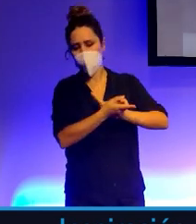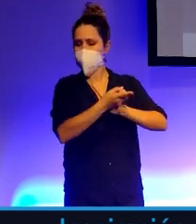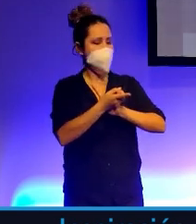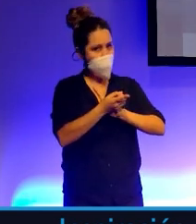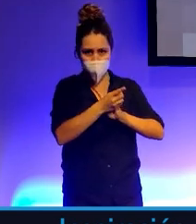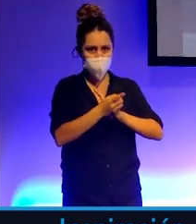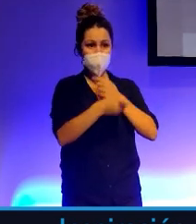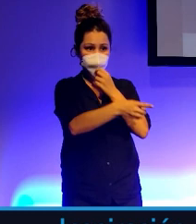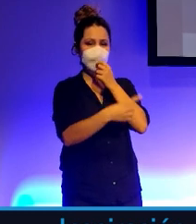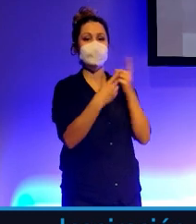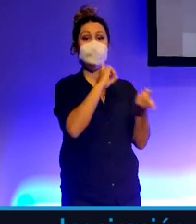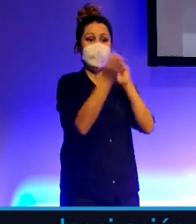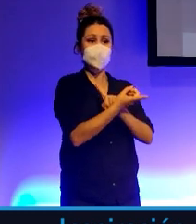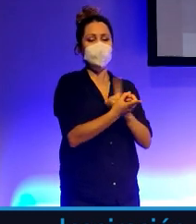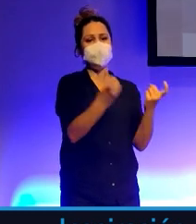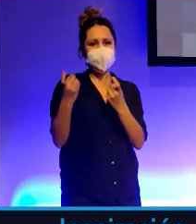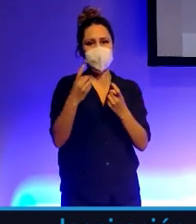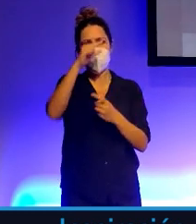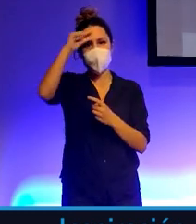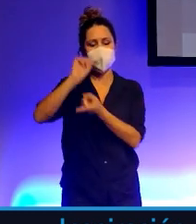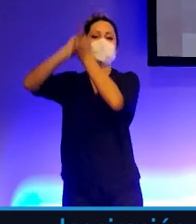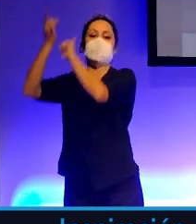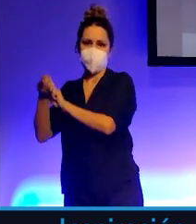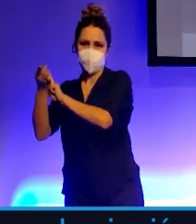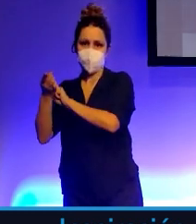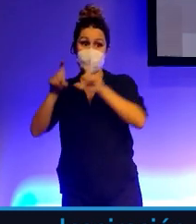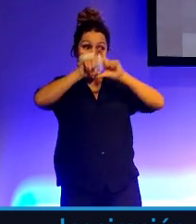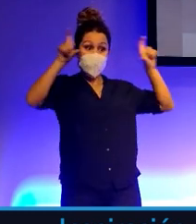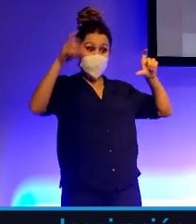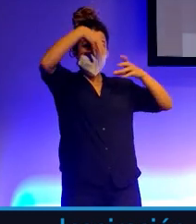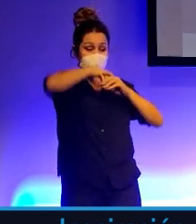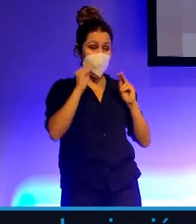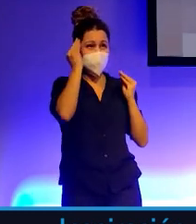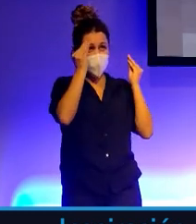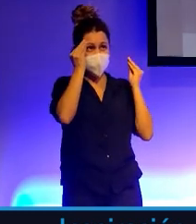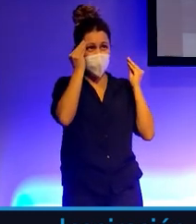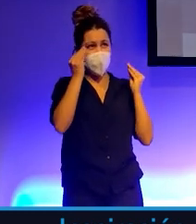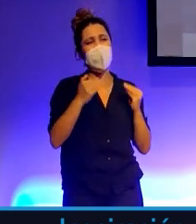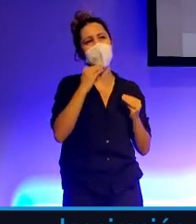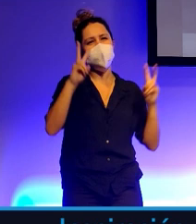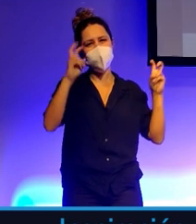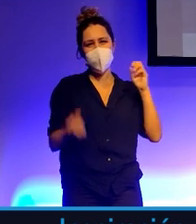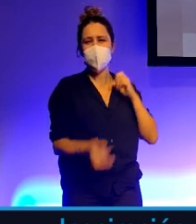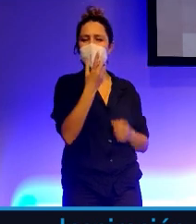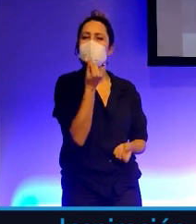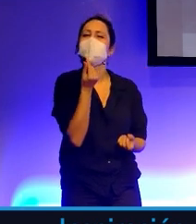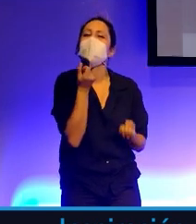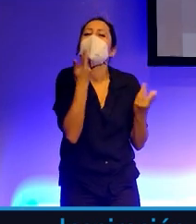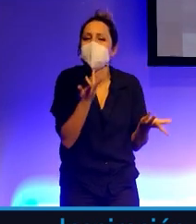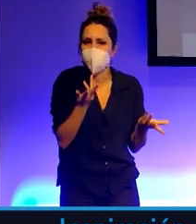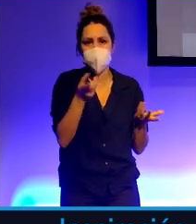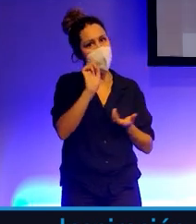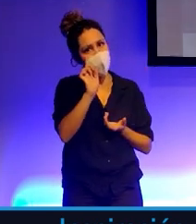mentalidad, habremos entendido todo. Y en las compañías muchos se preguntan, ¿pero cuánto cuesta hacer algo nuevo? ¿Y por qué no nos preguntamos